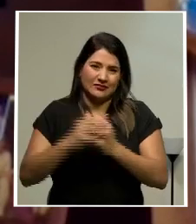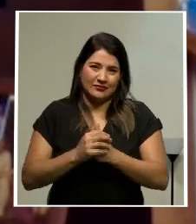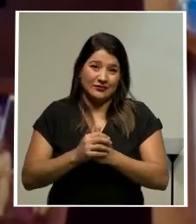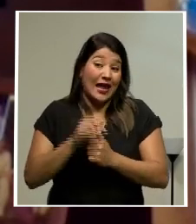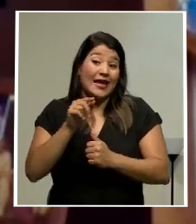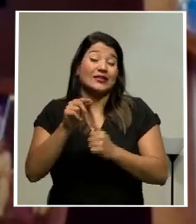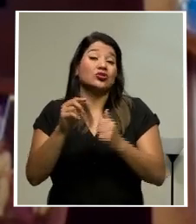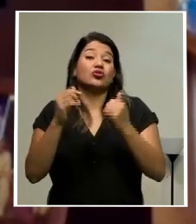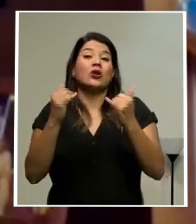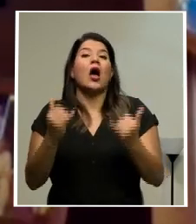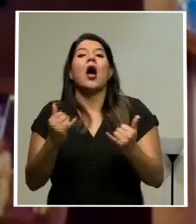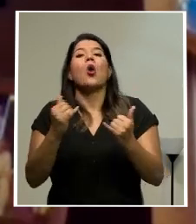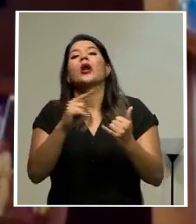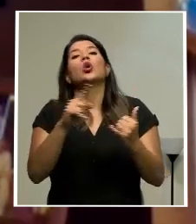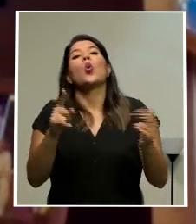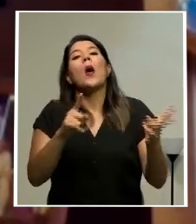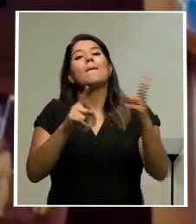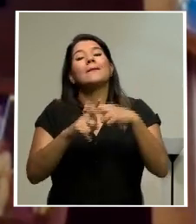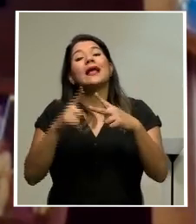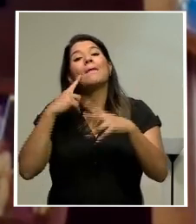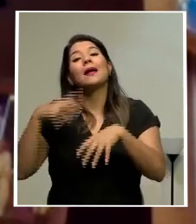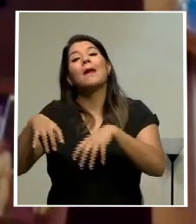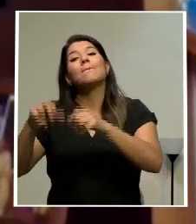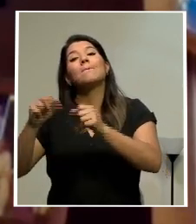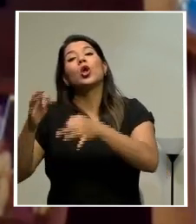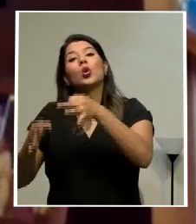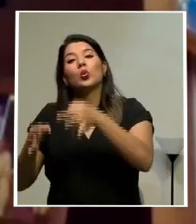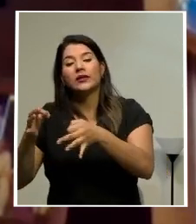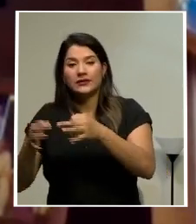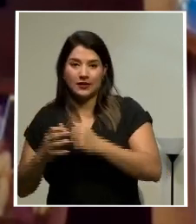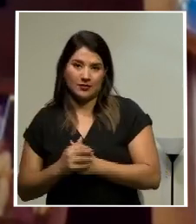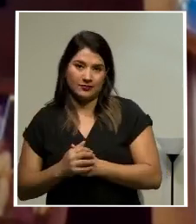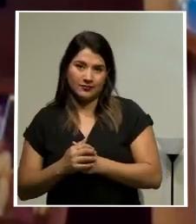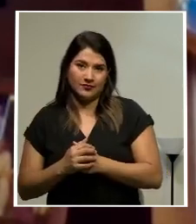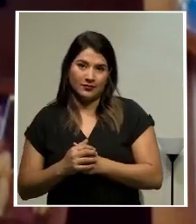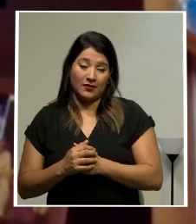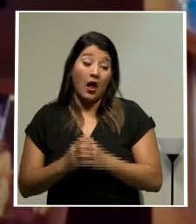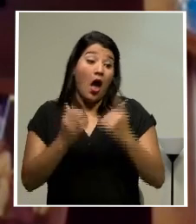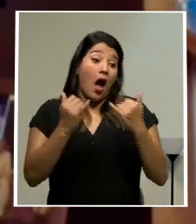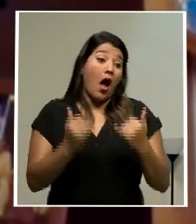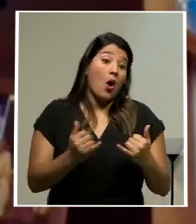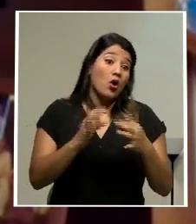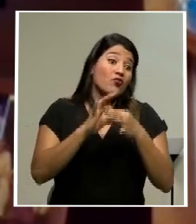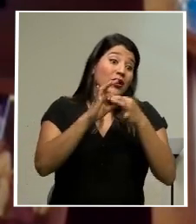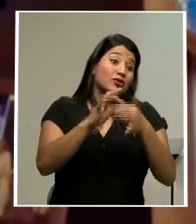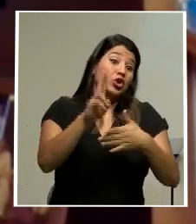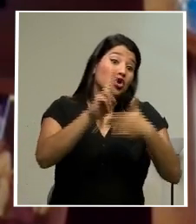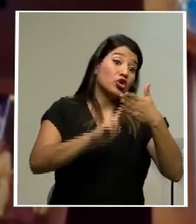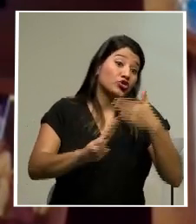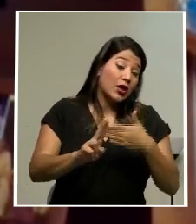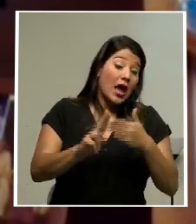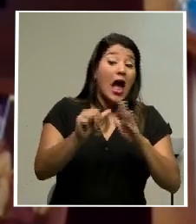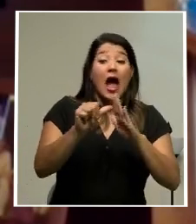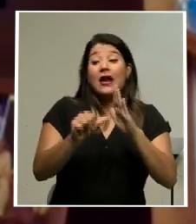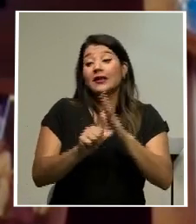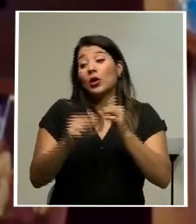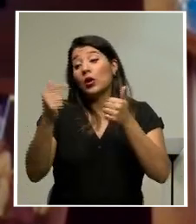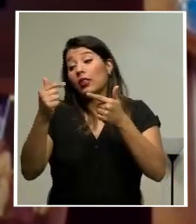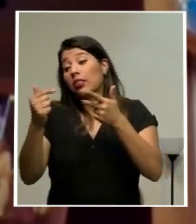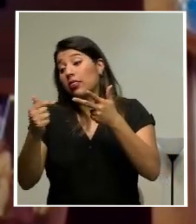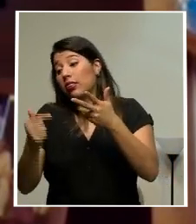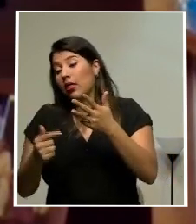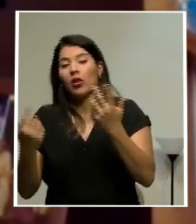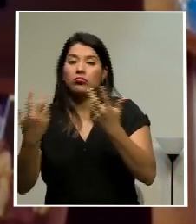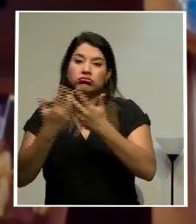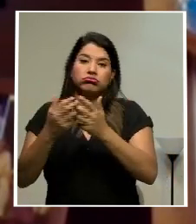aplicables al Poder Judicial. Respecto de las universidades, va a los artículos tales y tales no son aplicables a las